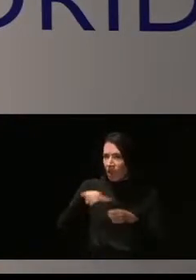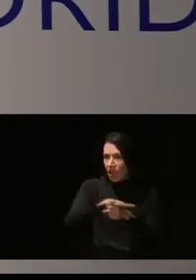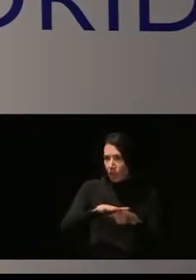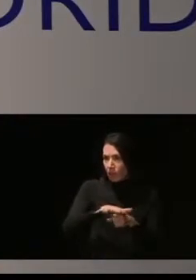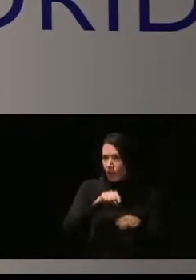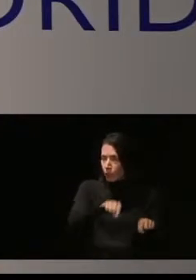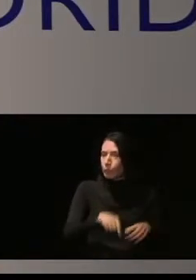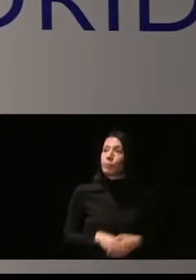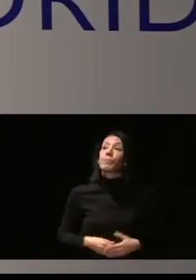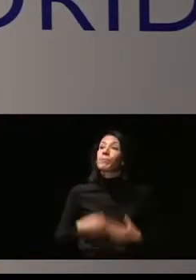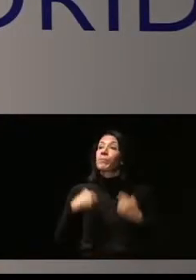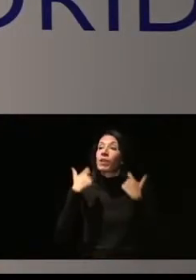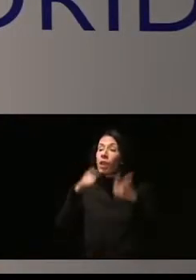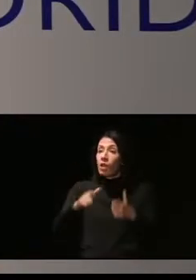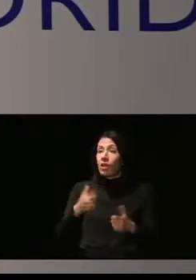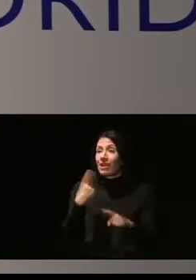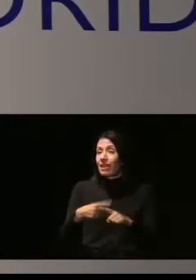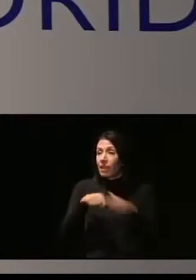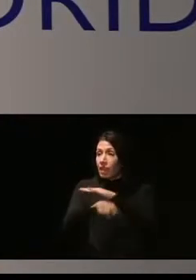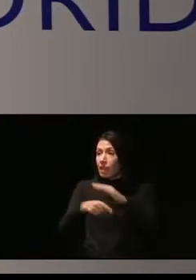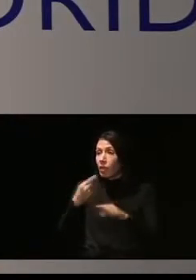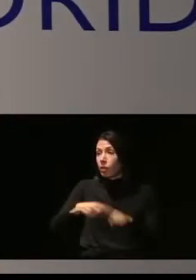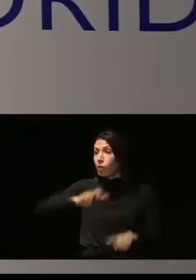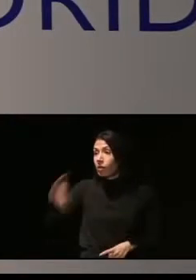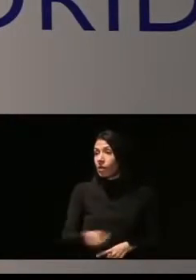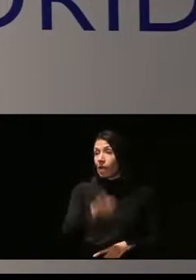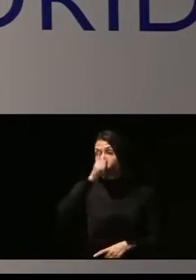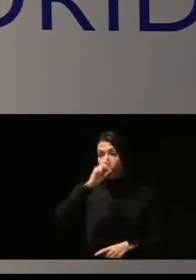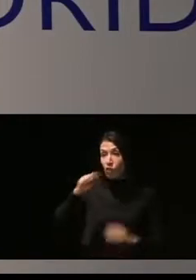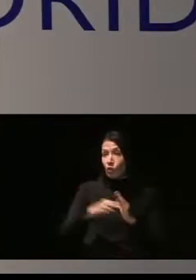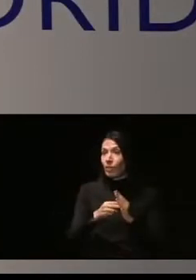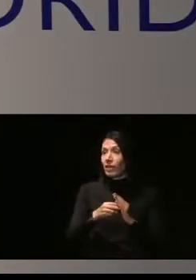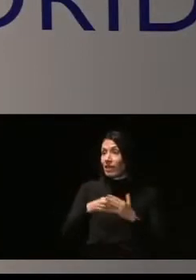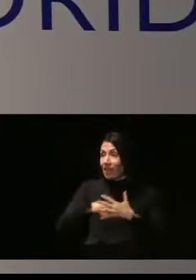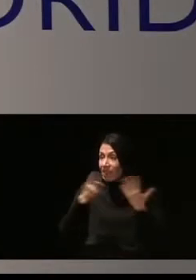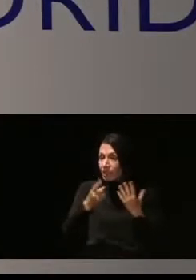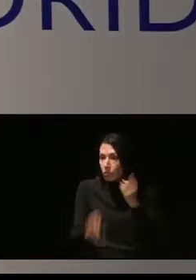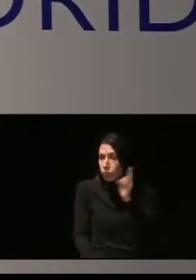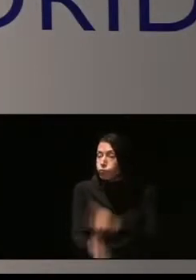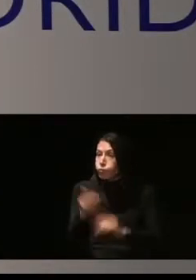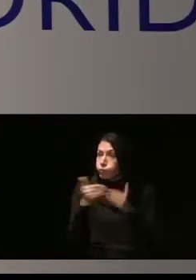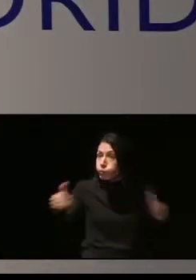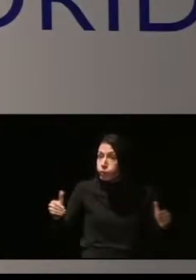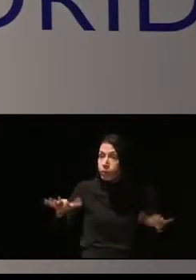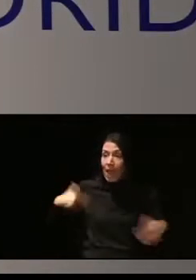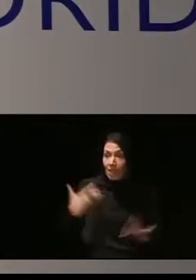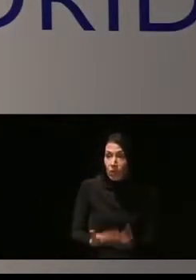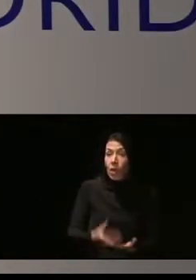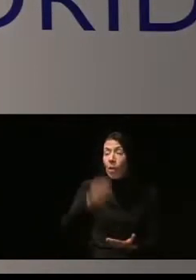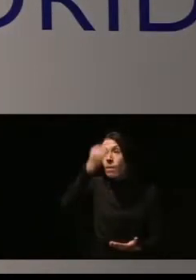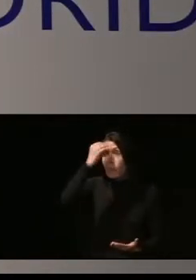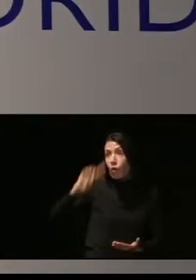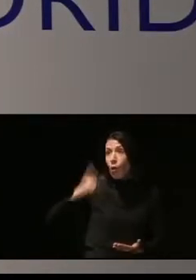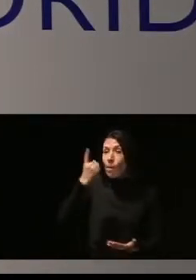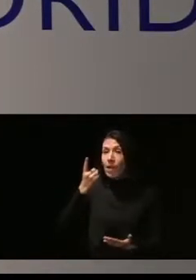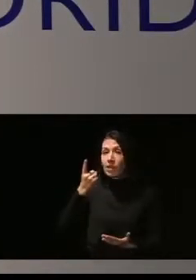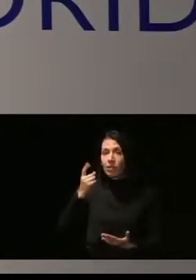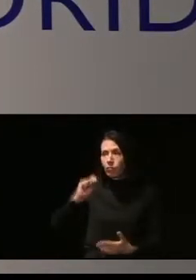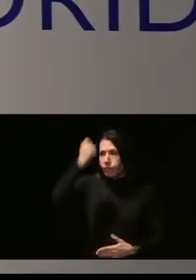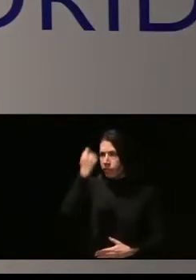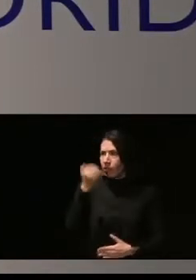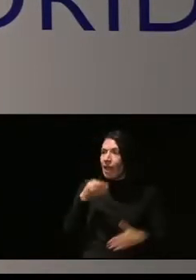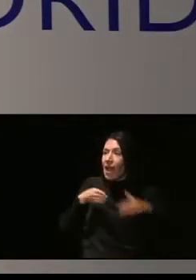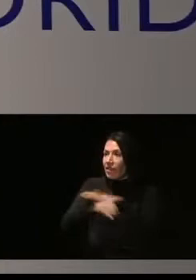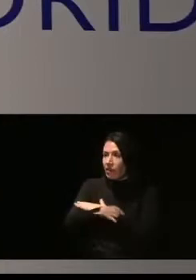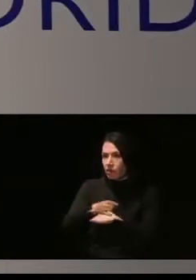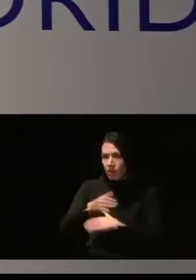La Unidad de Gestión de la Diversidad se implementó en el año 2016, pero creo que los mayores avances en accesibilidad, y